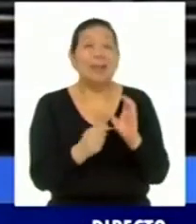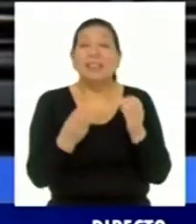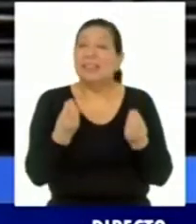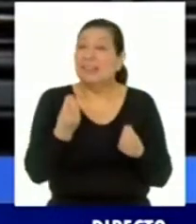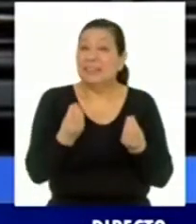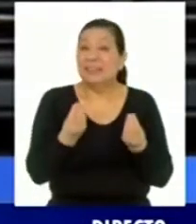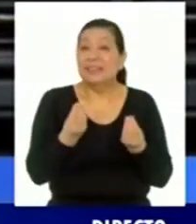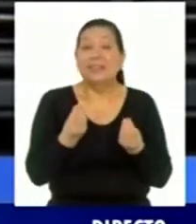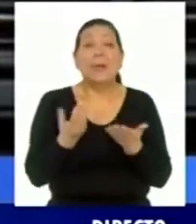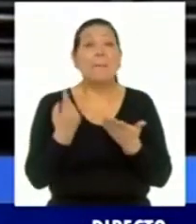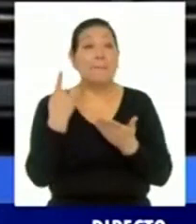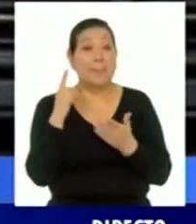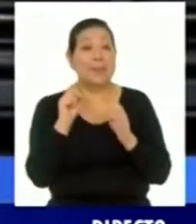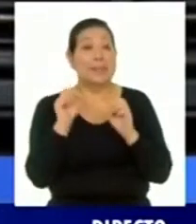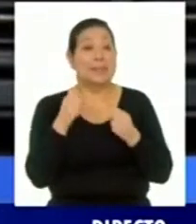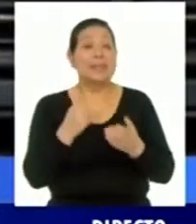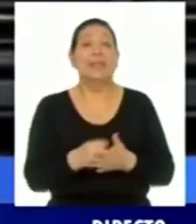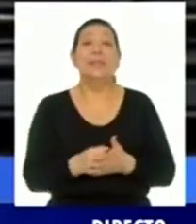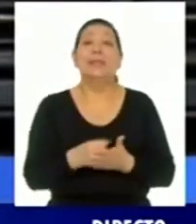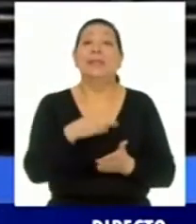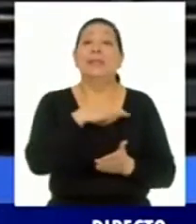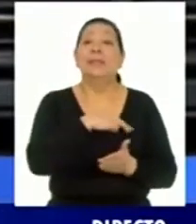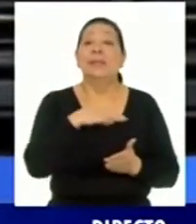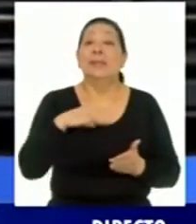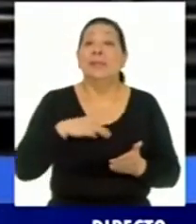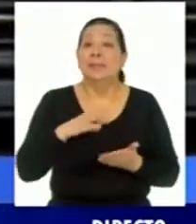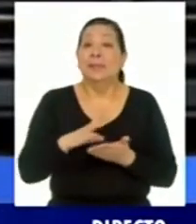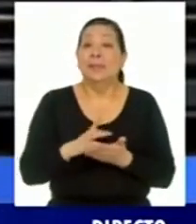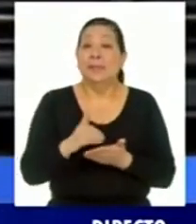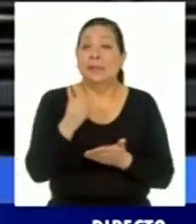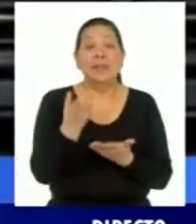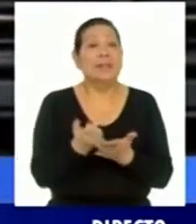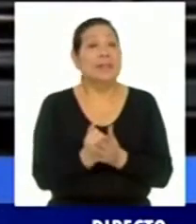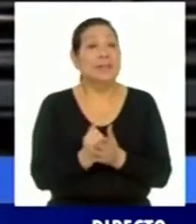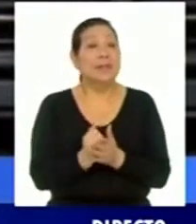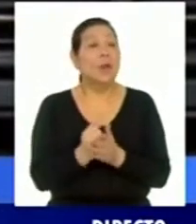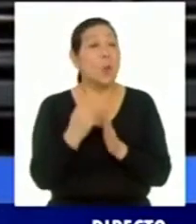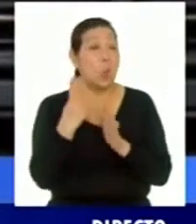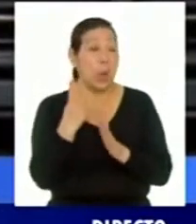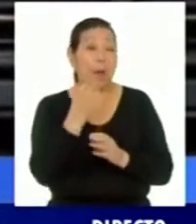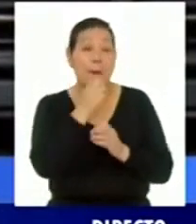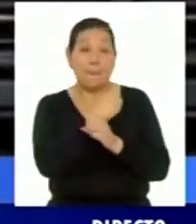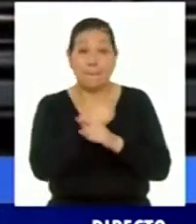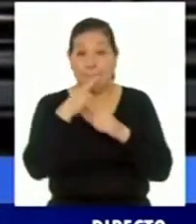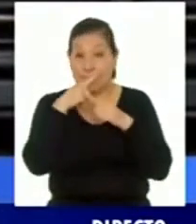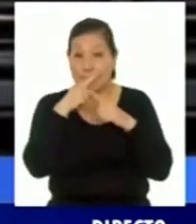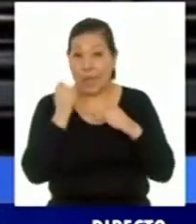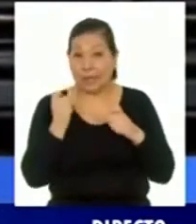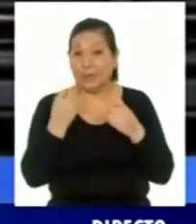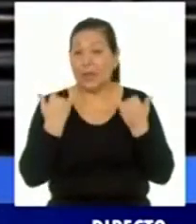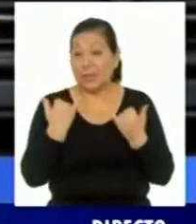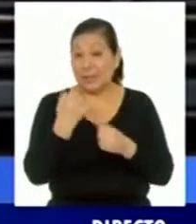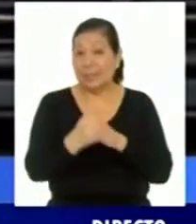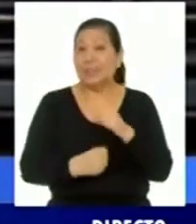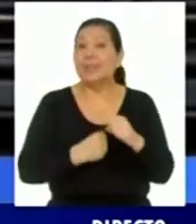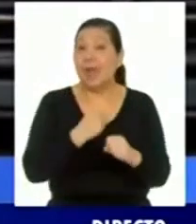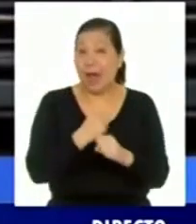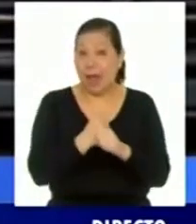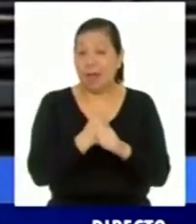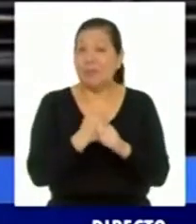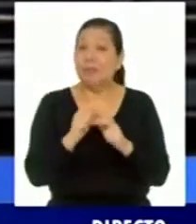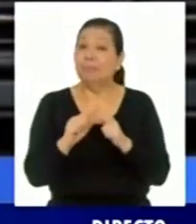diseñado en el Ministerio de Educación e implementado desde el 9 de marzo de este año